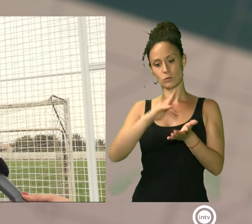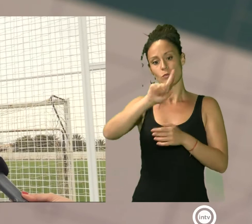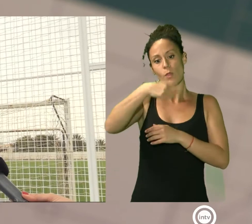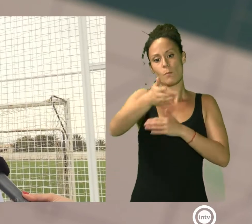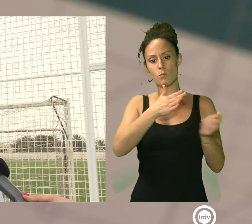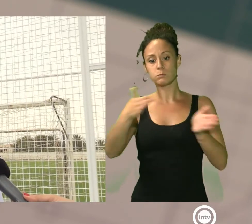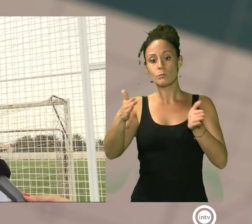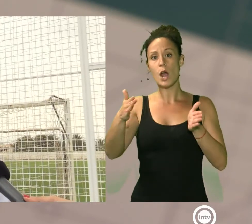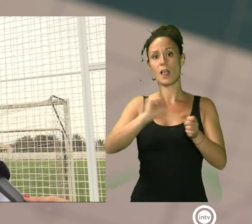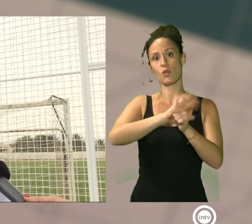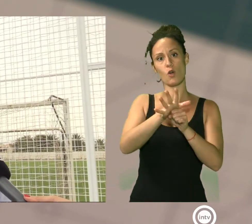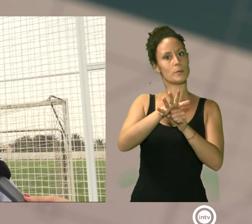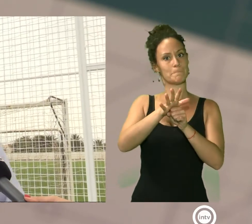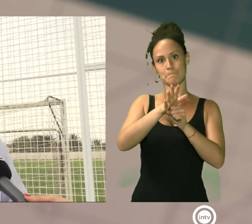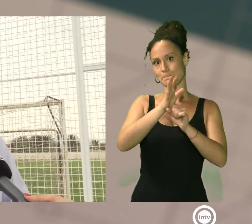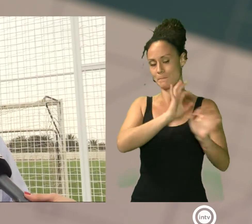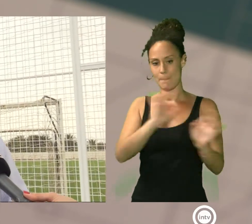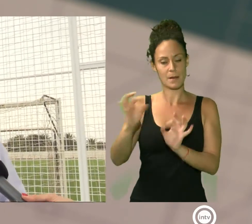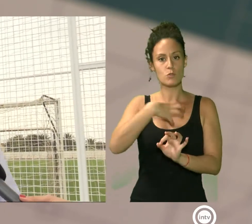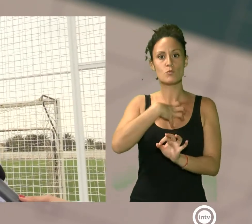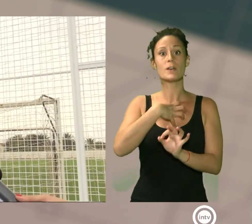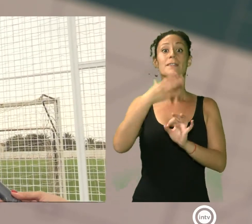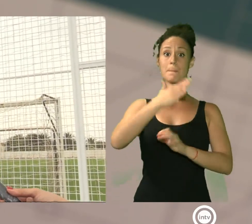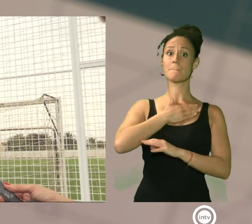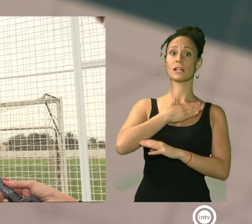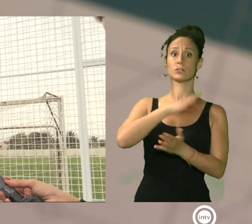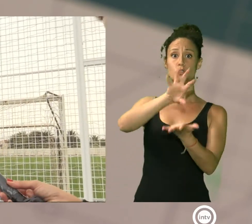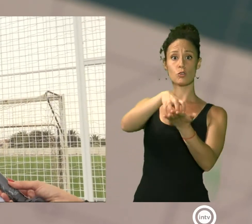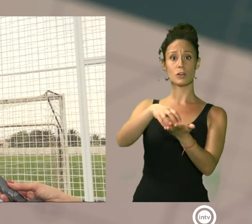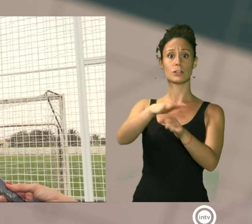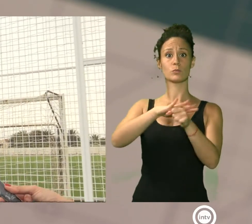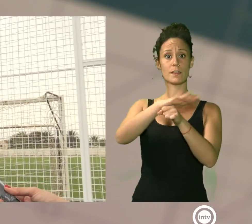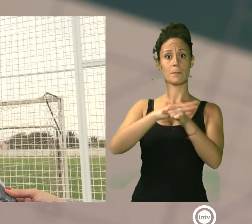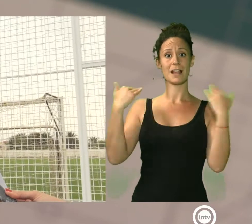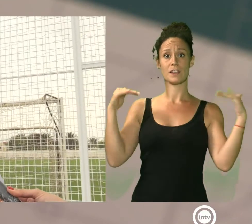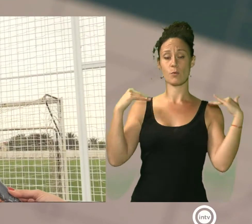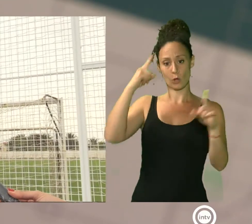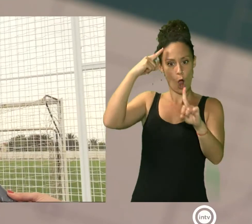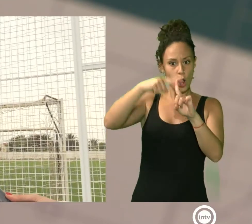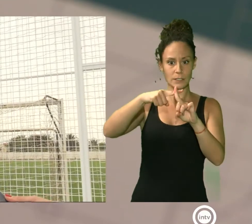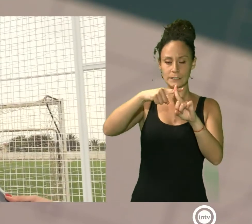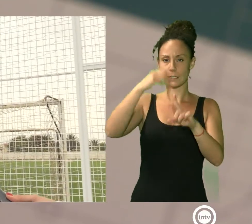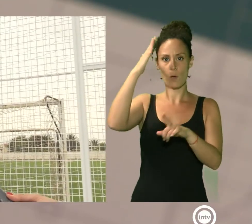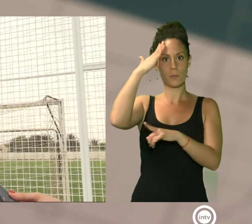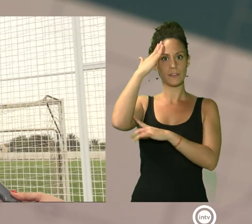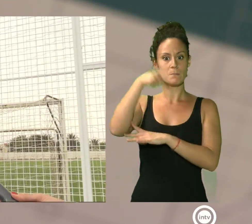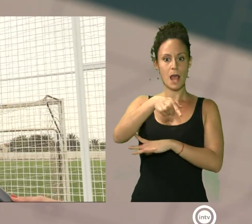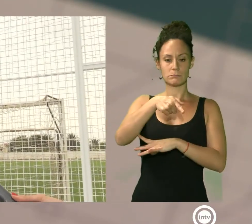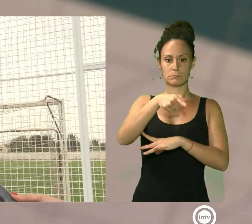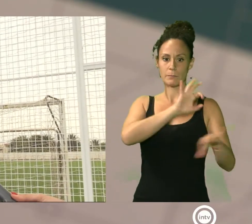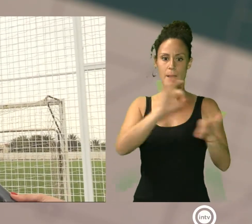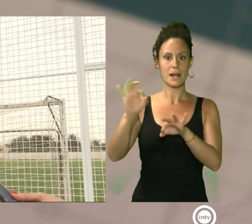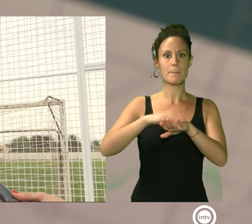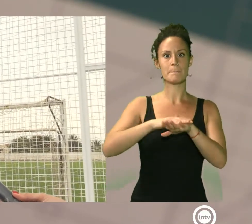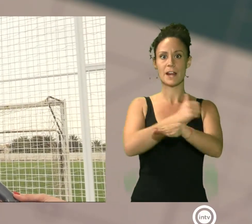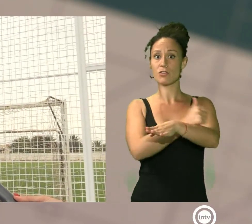actuar sobre ellas. Y la intención del Patronato Municipal de Deporte y el objetivo primordial es actuar sobre esta instalación y dejarla en perfecto estado para que la utilicen los